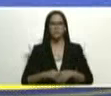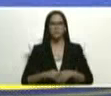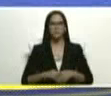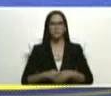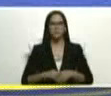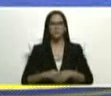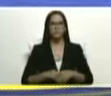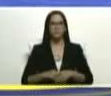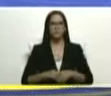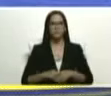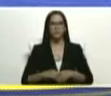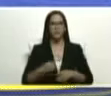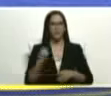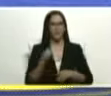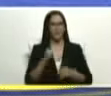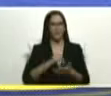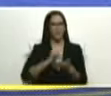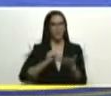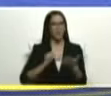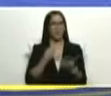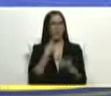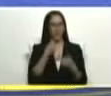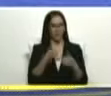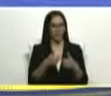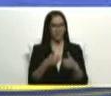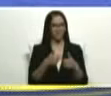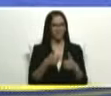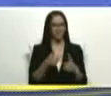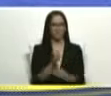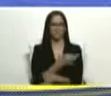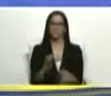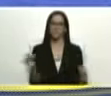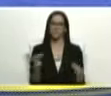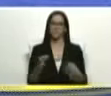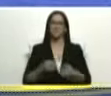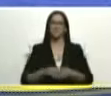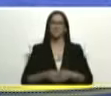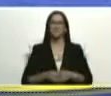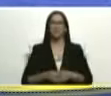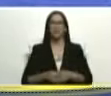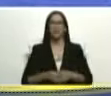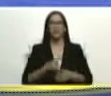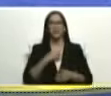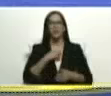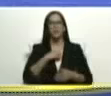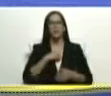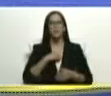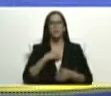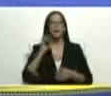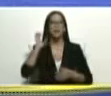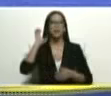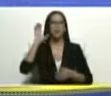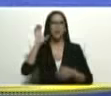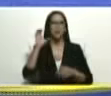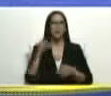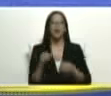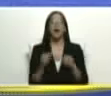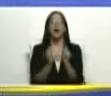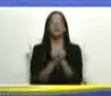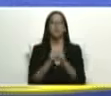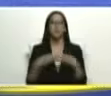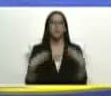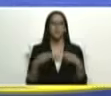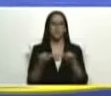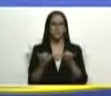pluma para escribir está bien lo dije bien correcto para el estado Anzuategui el ingeniero